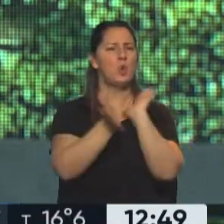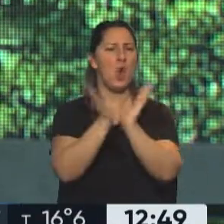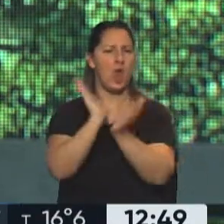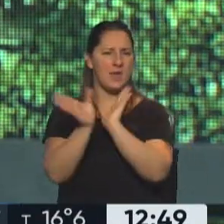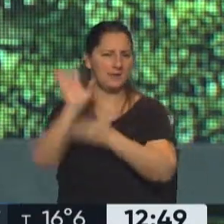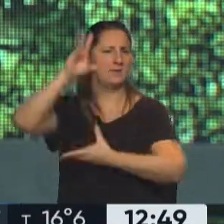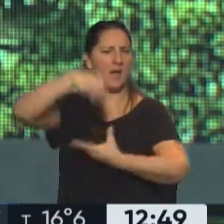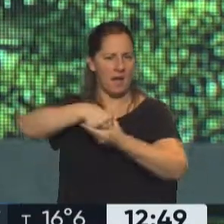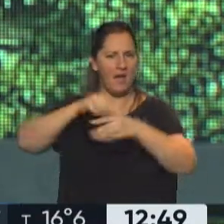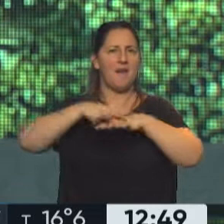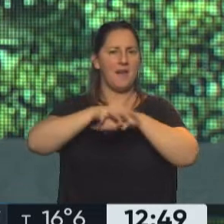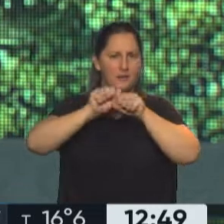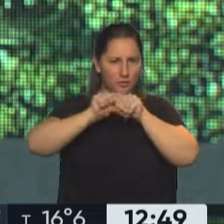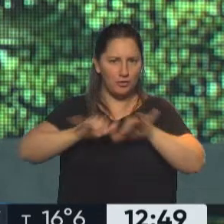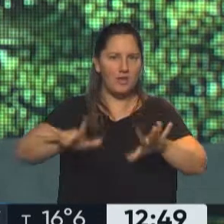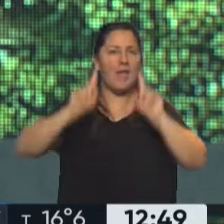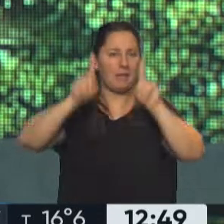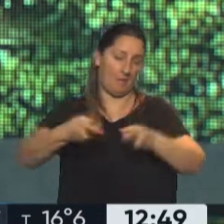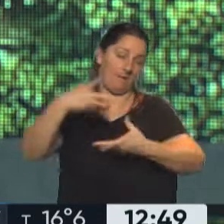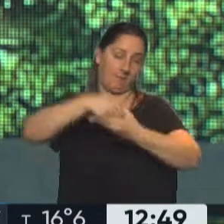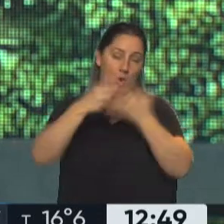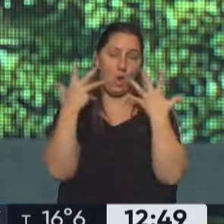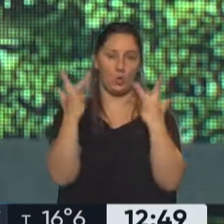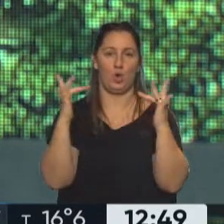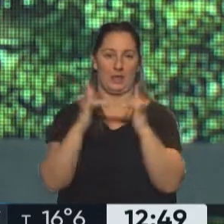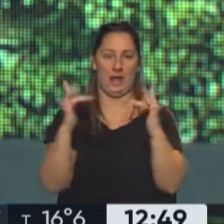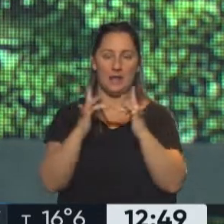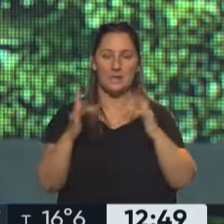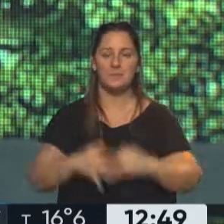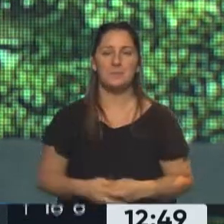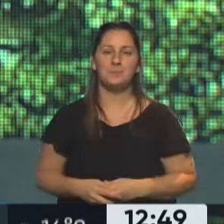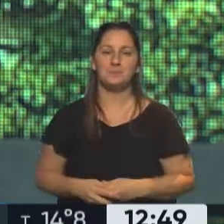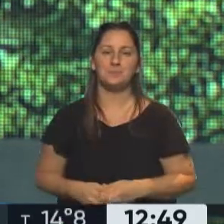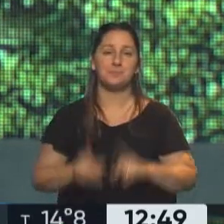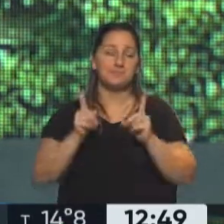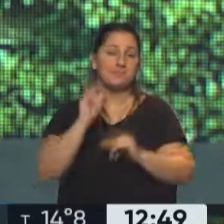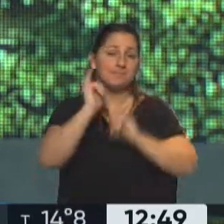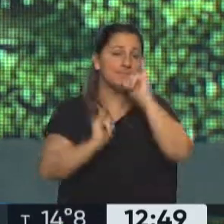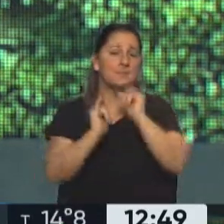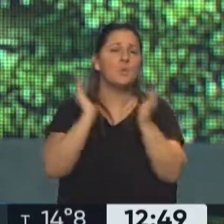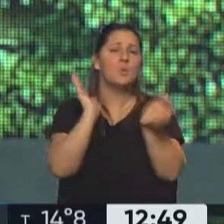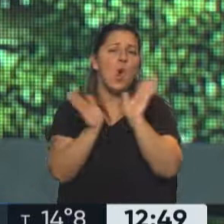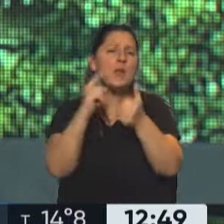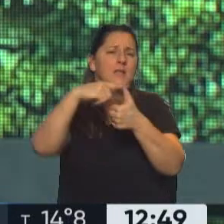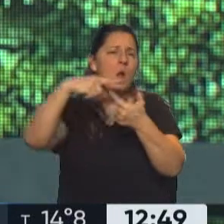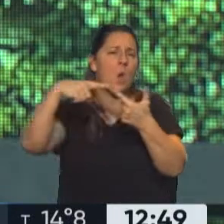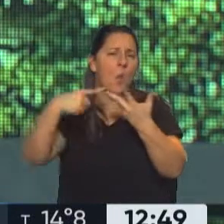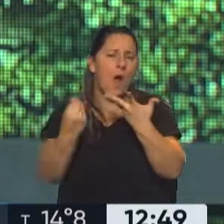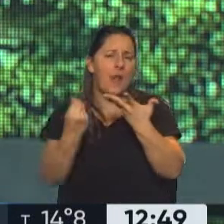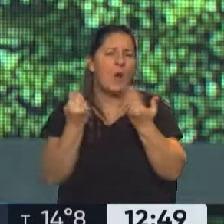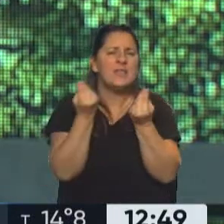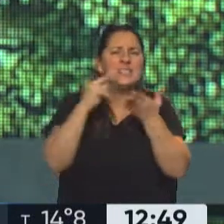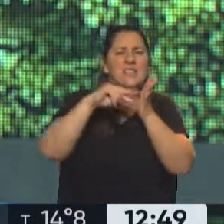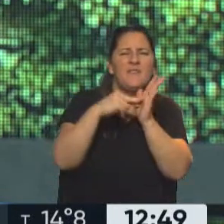aparecen a través de las redes sociales y a través, claro, de internet. Bueno, hay que definirlas, pero no solamente definirlas en términos de lo que